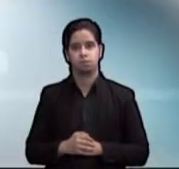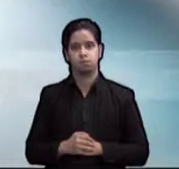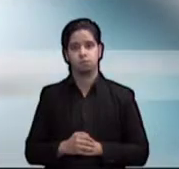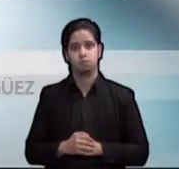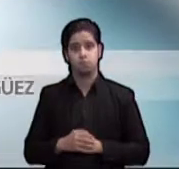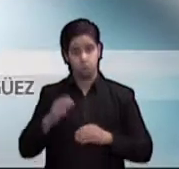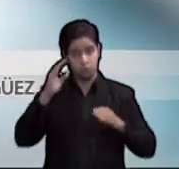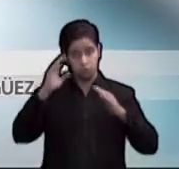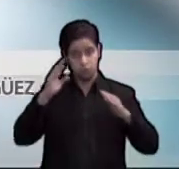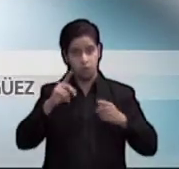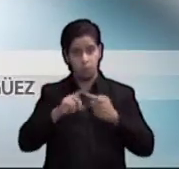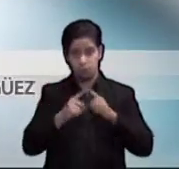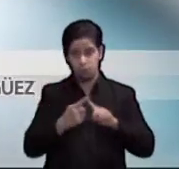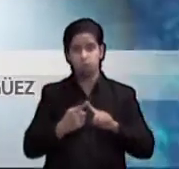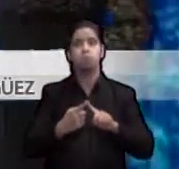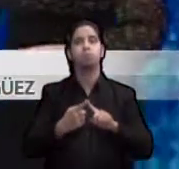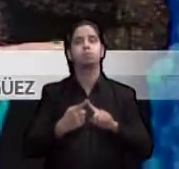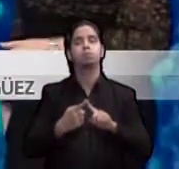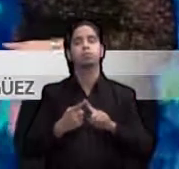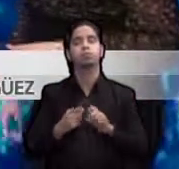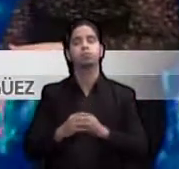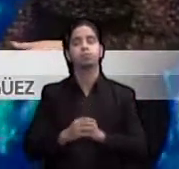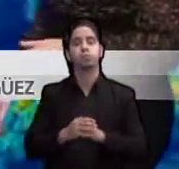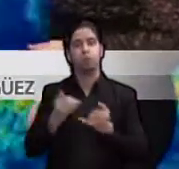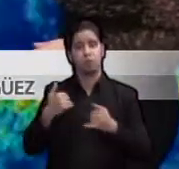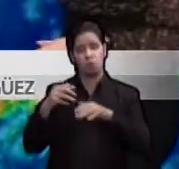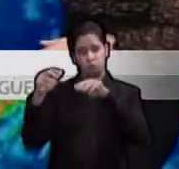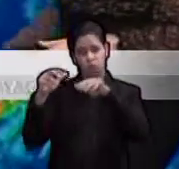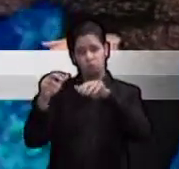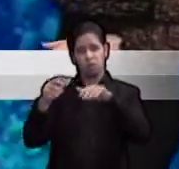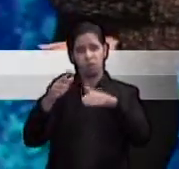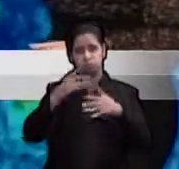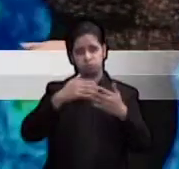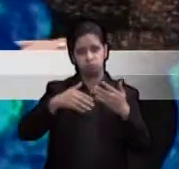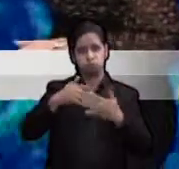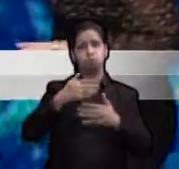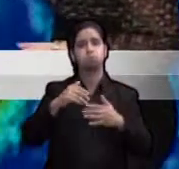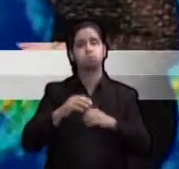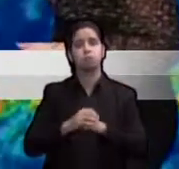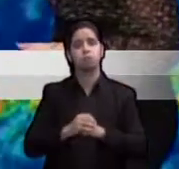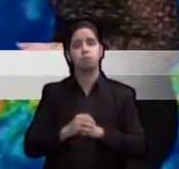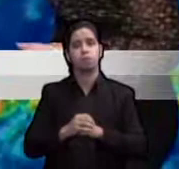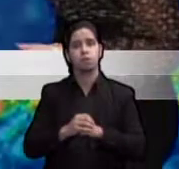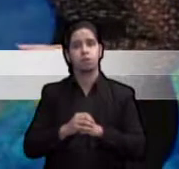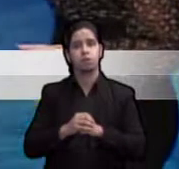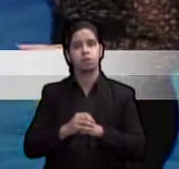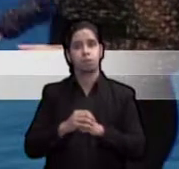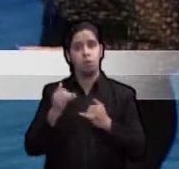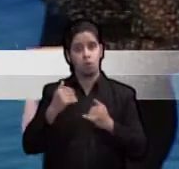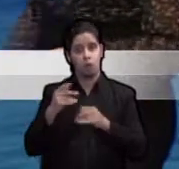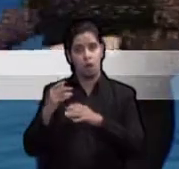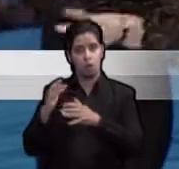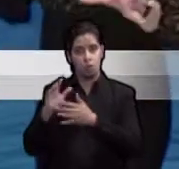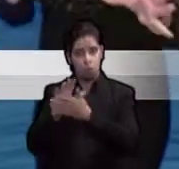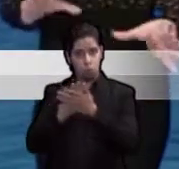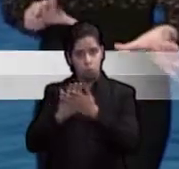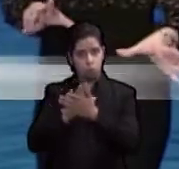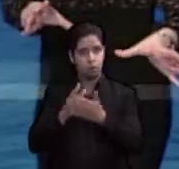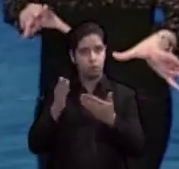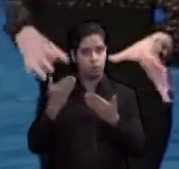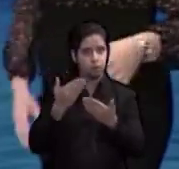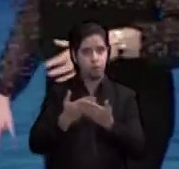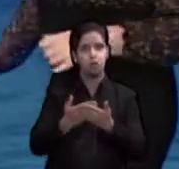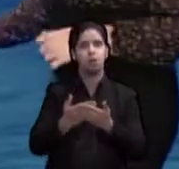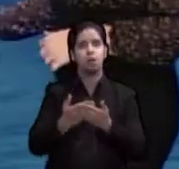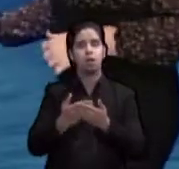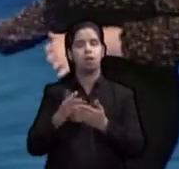Saludos amigos, hoy tuvimos algo de actividad de lluvia dispersa, nada significativo. Ya ese frente se comienza a disipar y dejando atrás una masa